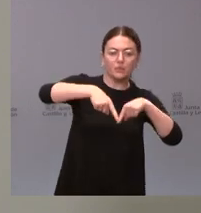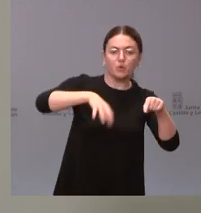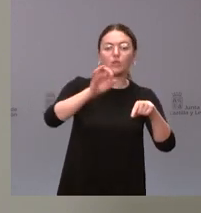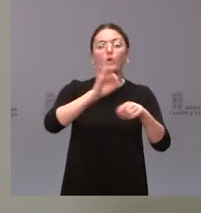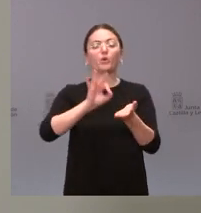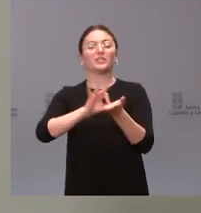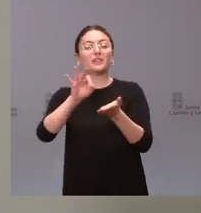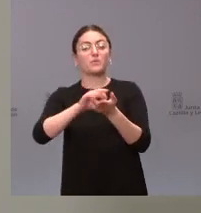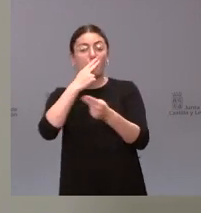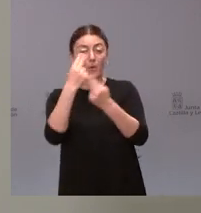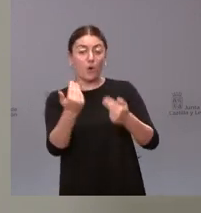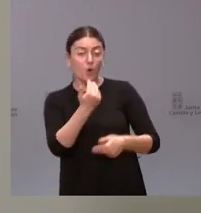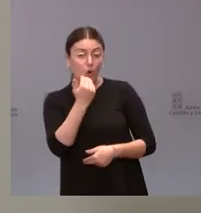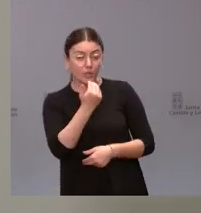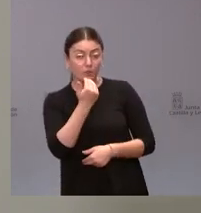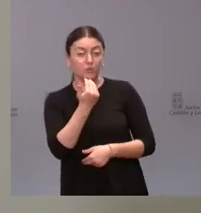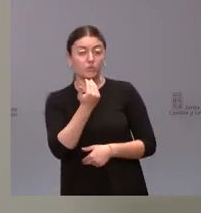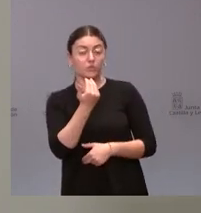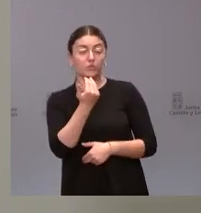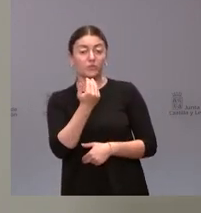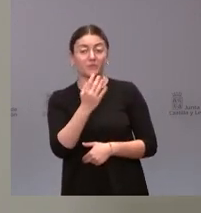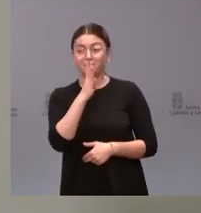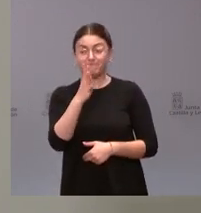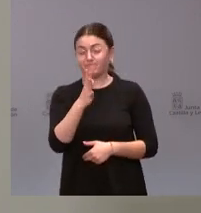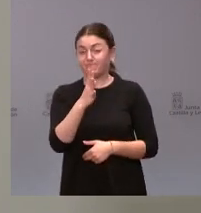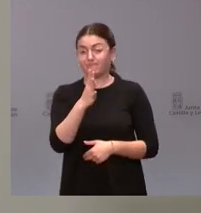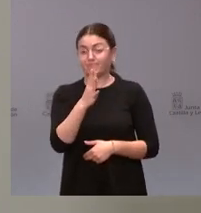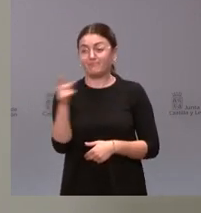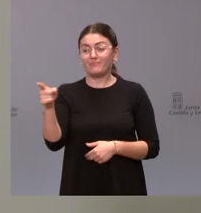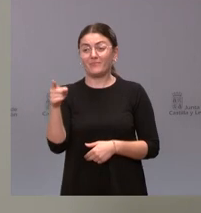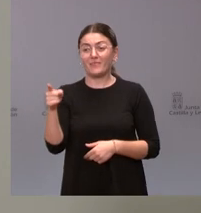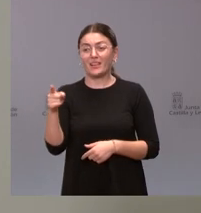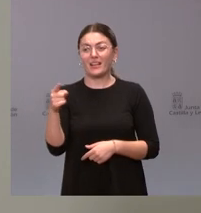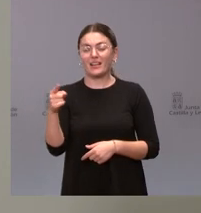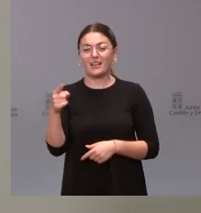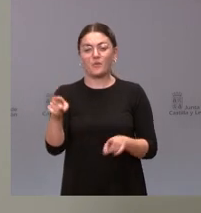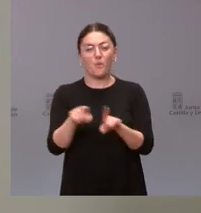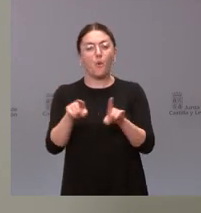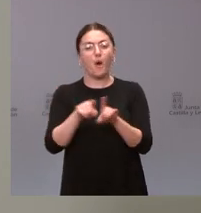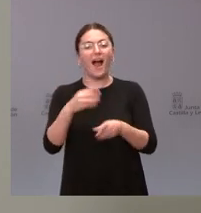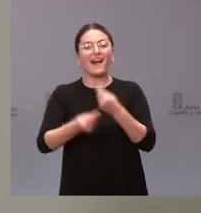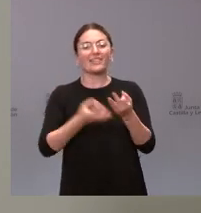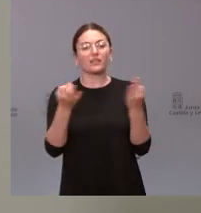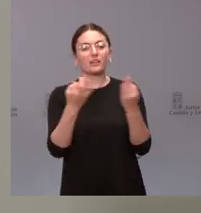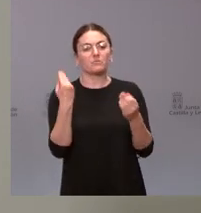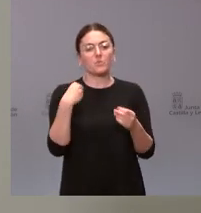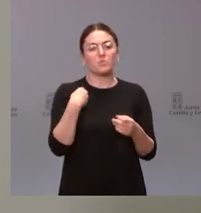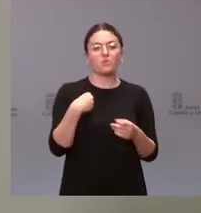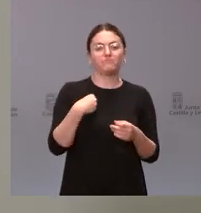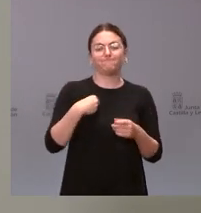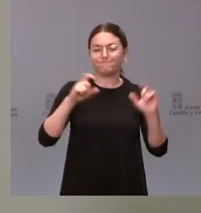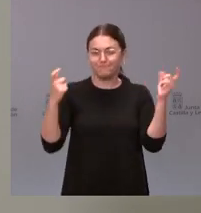del servicio público de correos pues manifiesta su voluntad de ir reduciendo gastos y servicios especialmente en el mundo rural de España